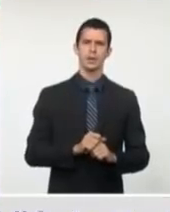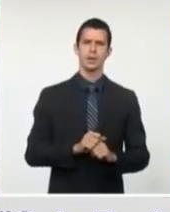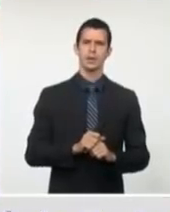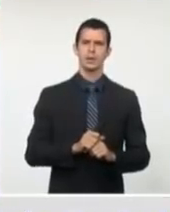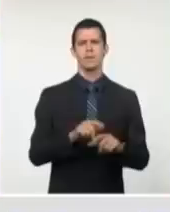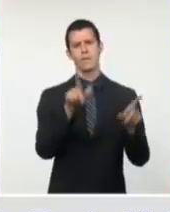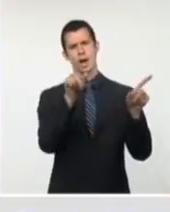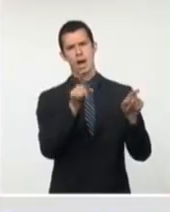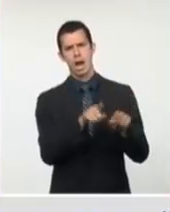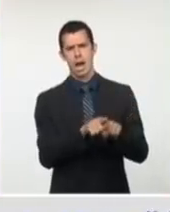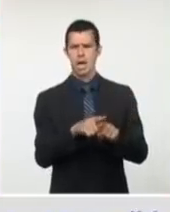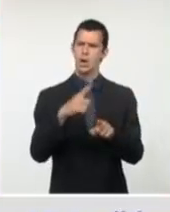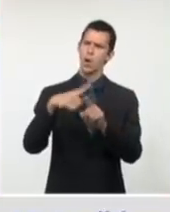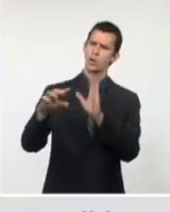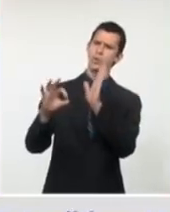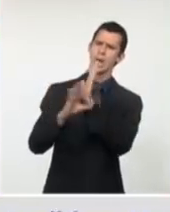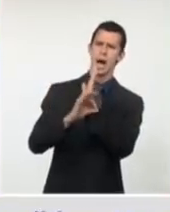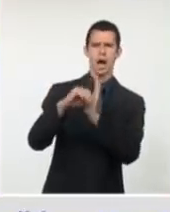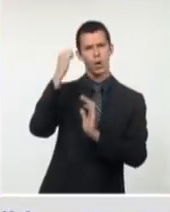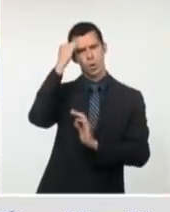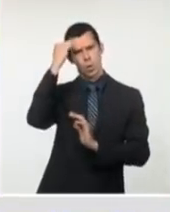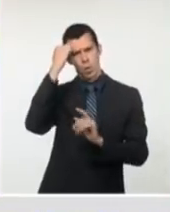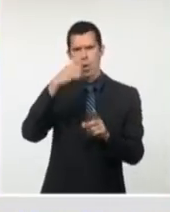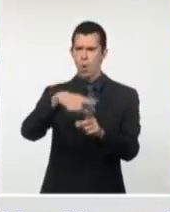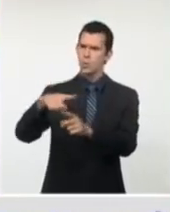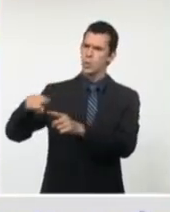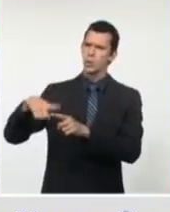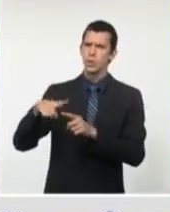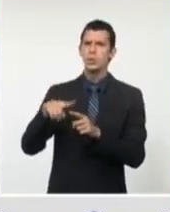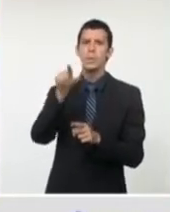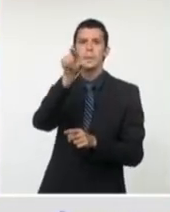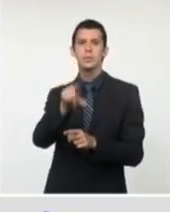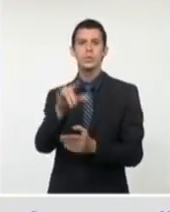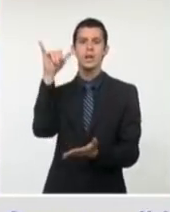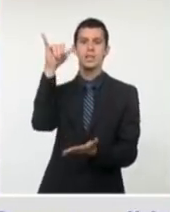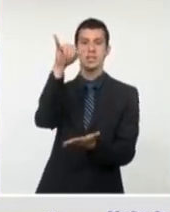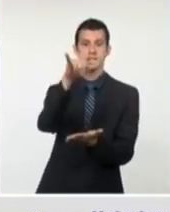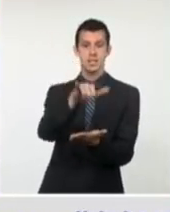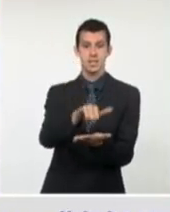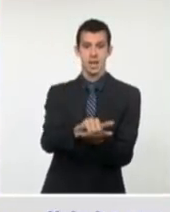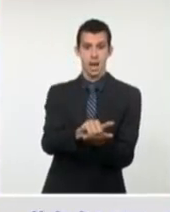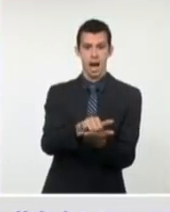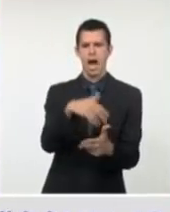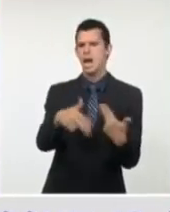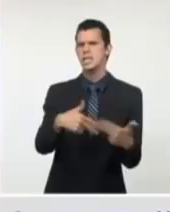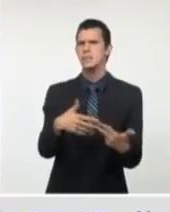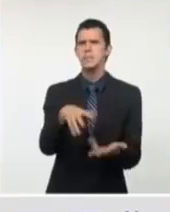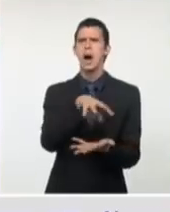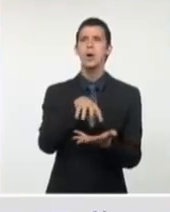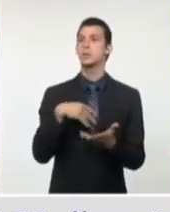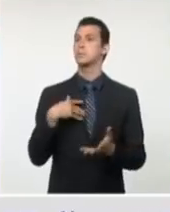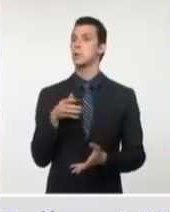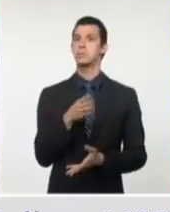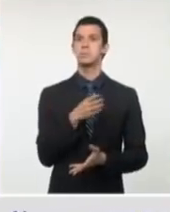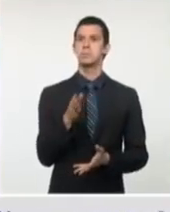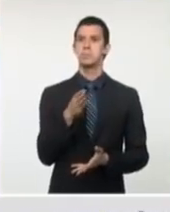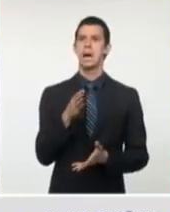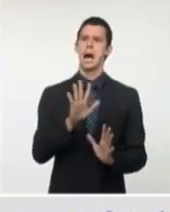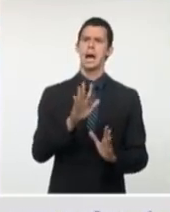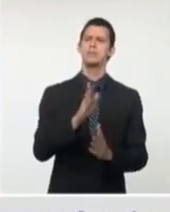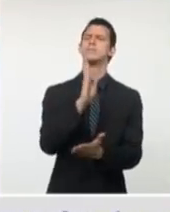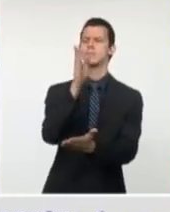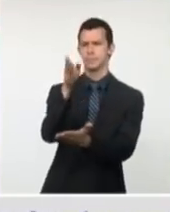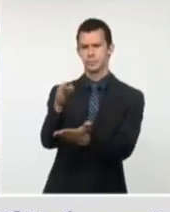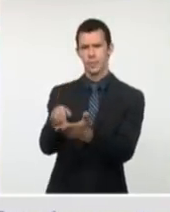por Cayo Huoco, pasarán su aislamiento en un centro hotelero, una instalación turística